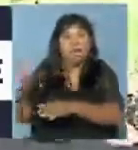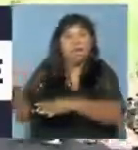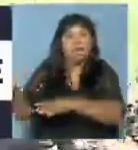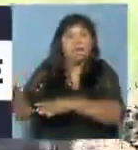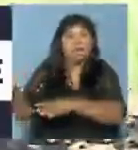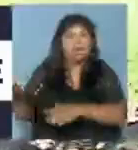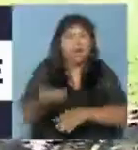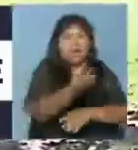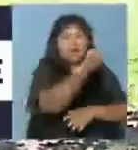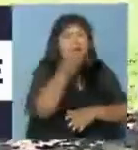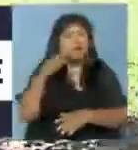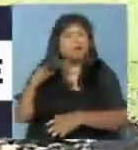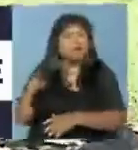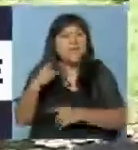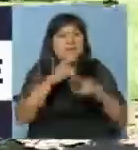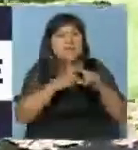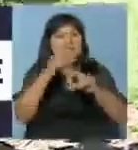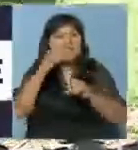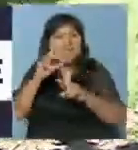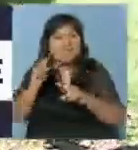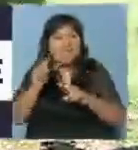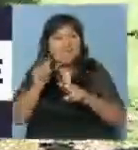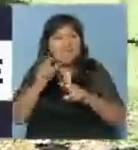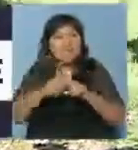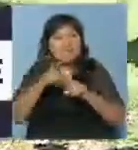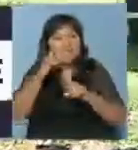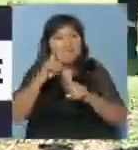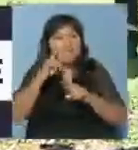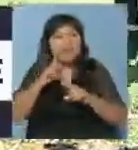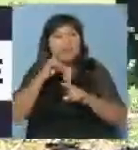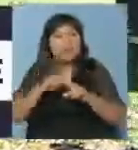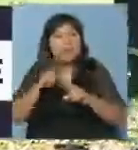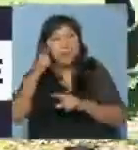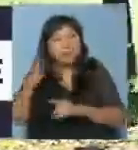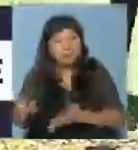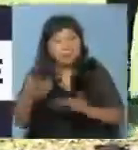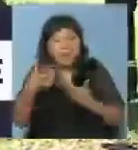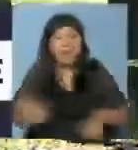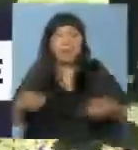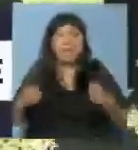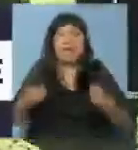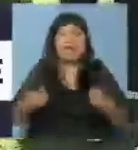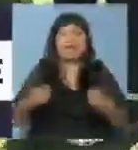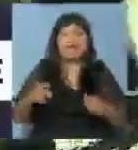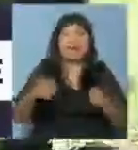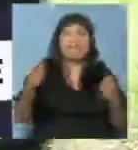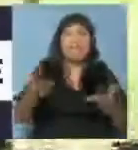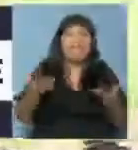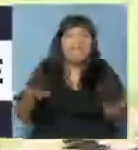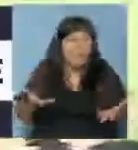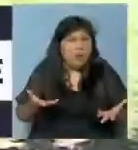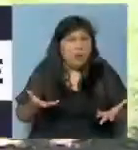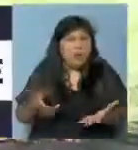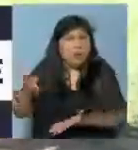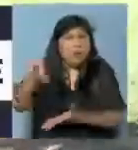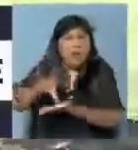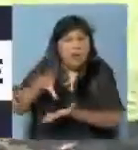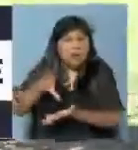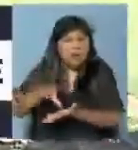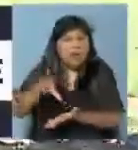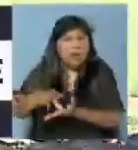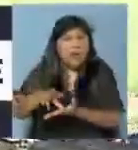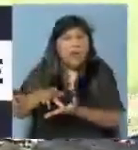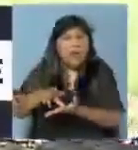colectivo de la empresa Civi Civi, que en estos momentos está saliendo de adentro de la Plaza de los Inmigrantes